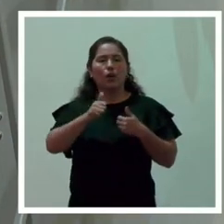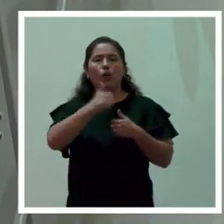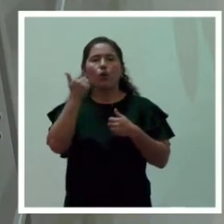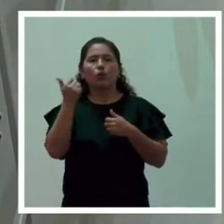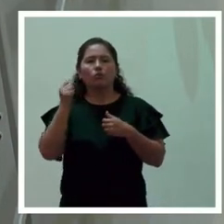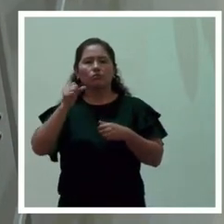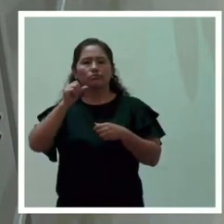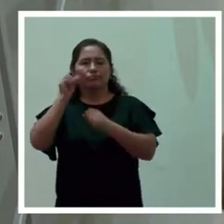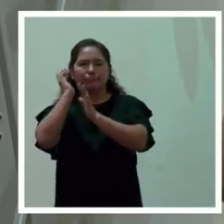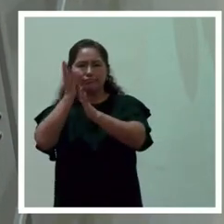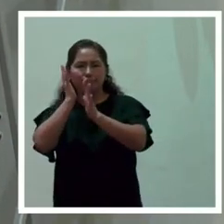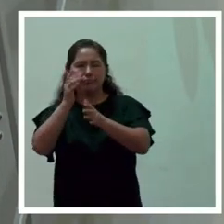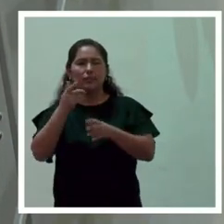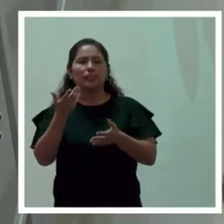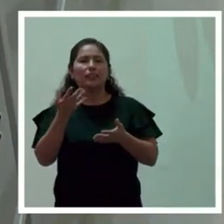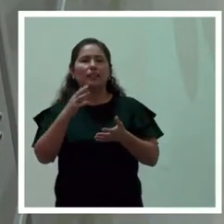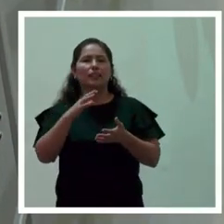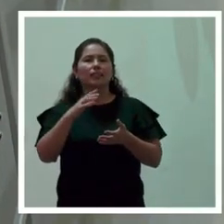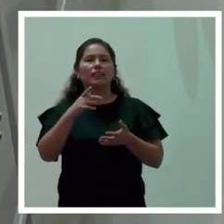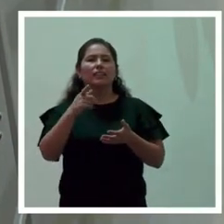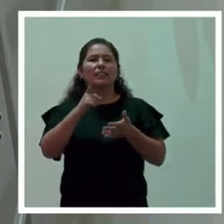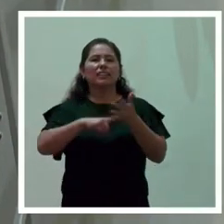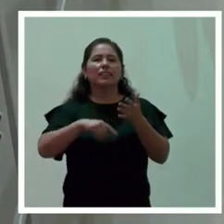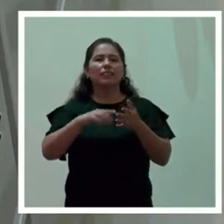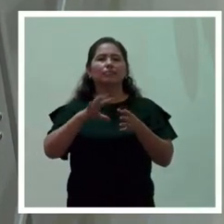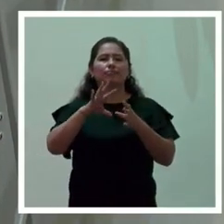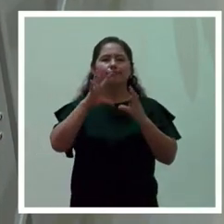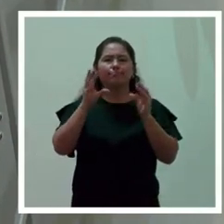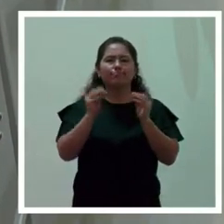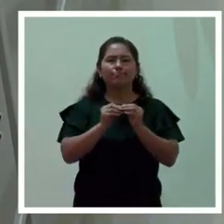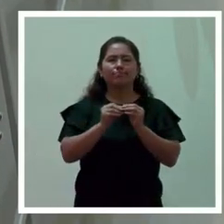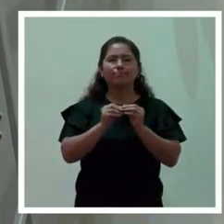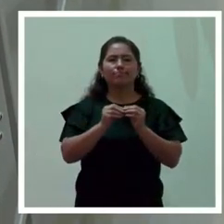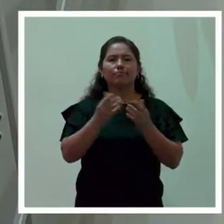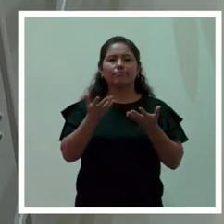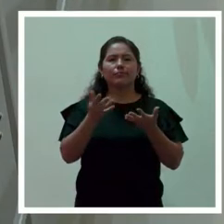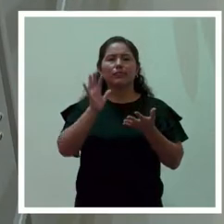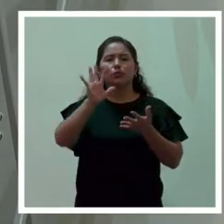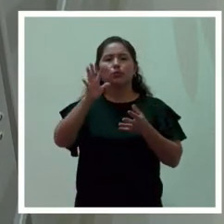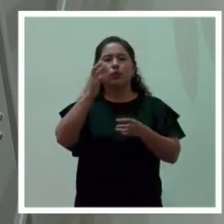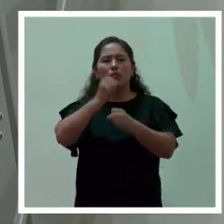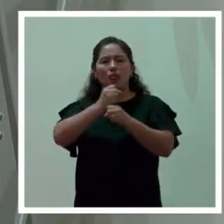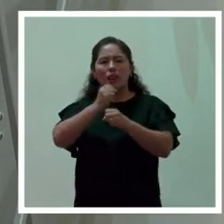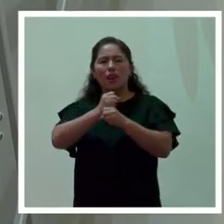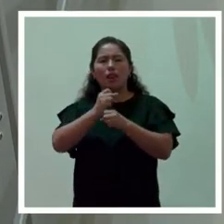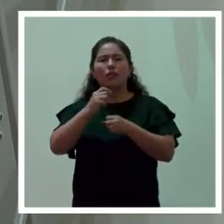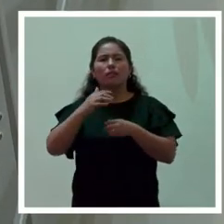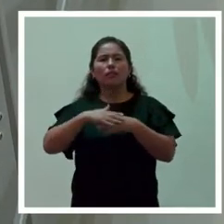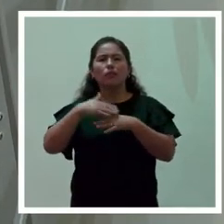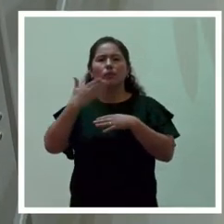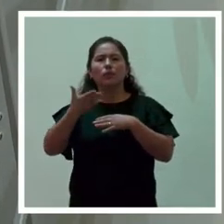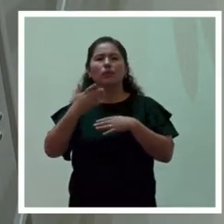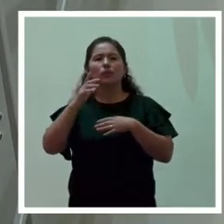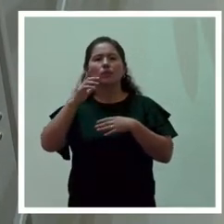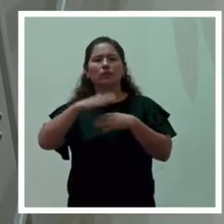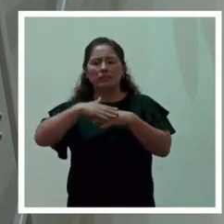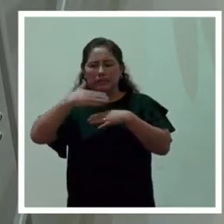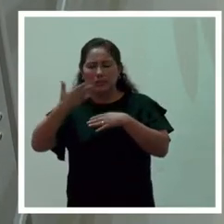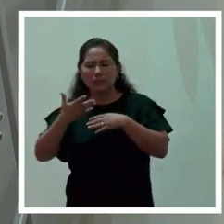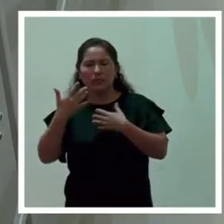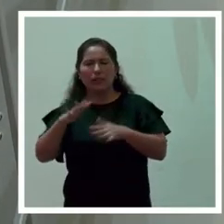seminario pero que tiene que ver con las implicaciones o las implicancias laborales luego de la pandemia